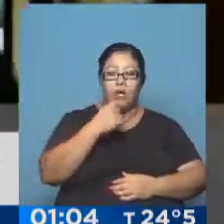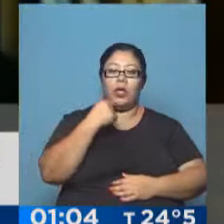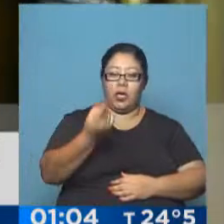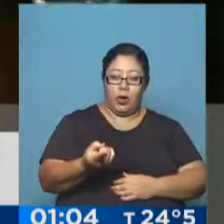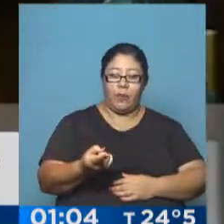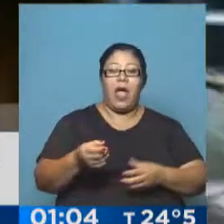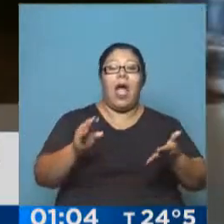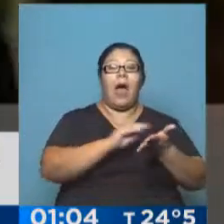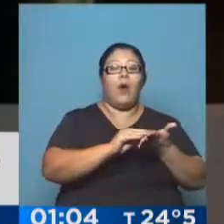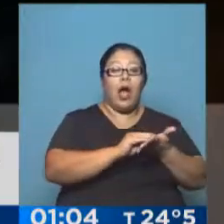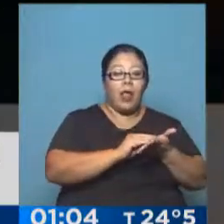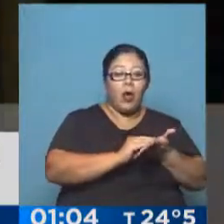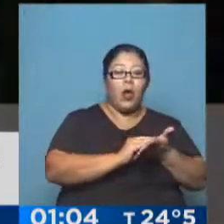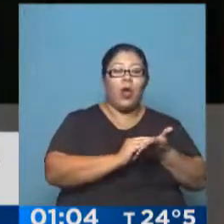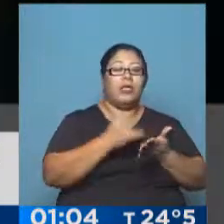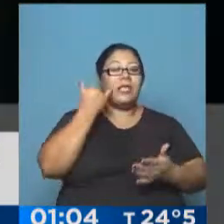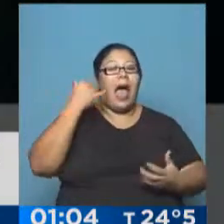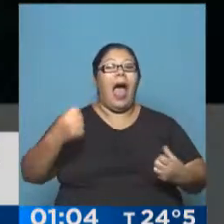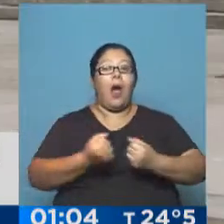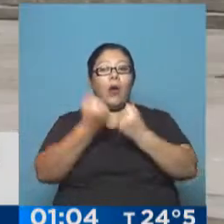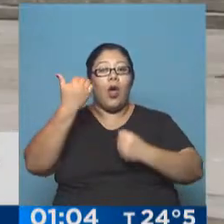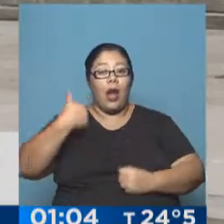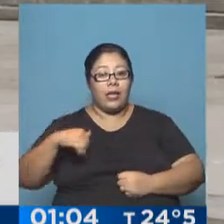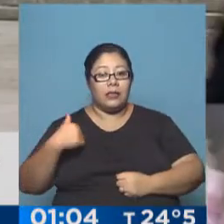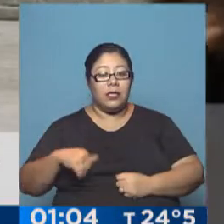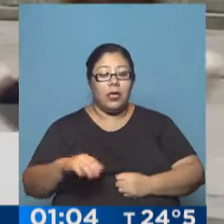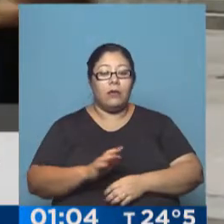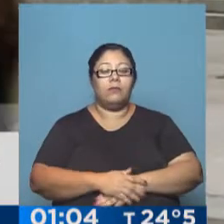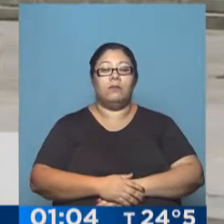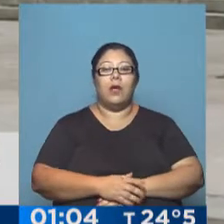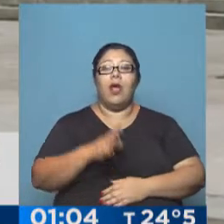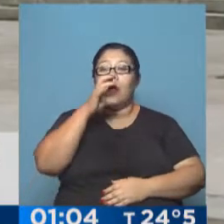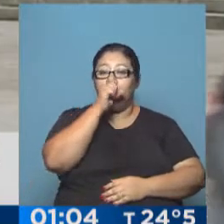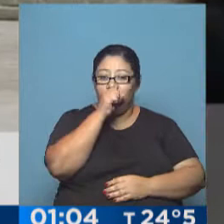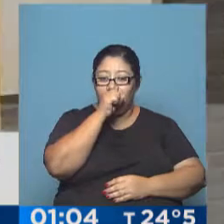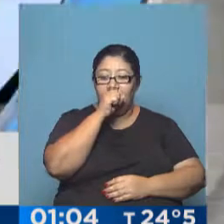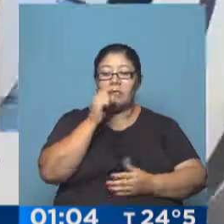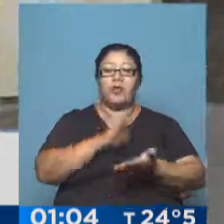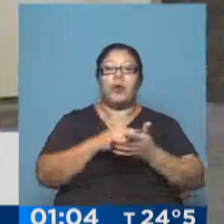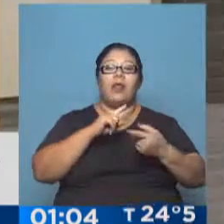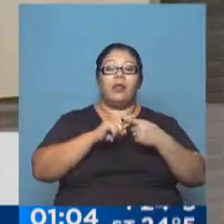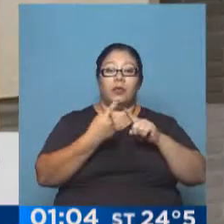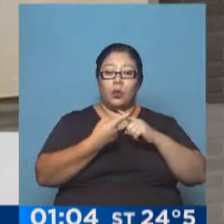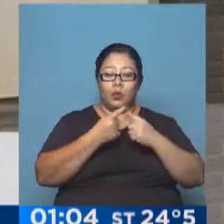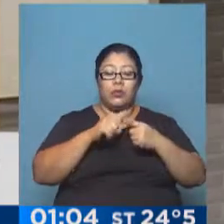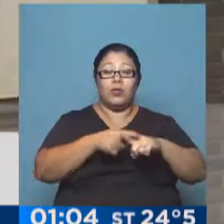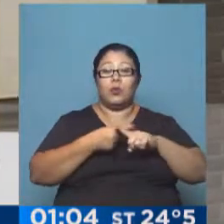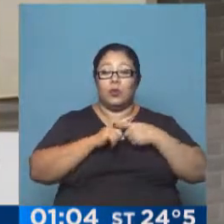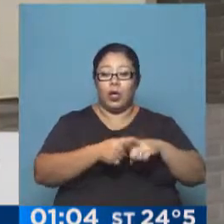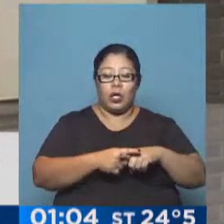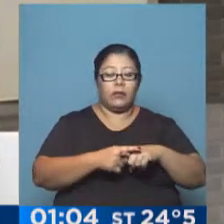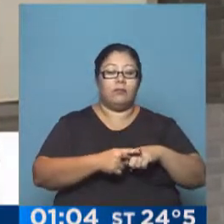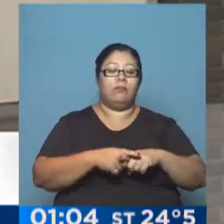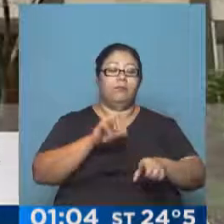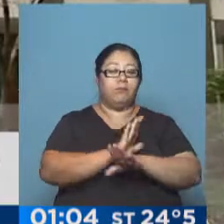sobre un acuerdo con el gobierno argentino viola la confidencialidad de las discusiones y afirmó que cuando haya algún acuerdo alcanzado entre